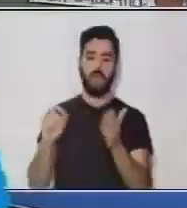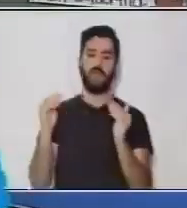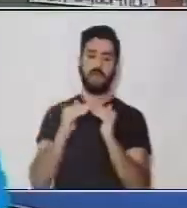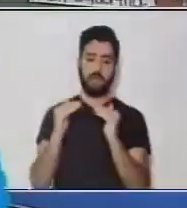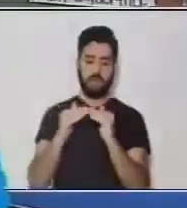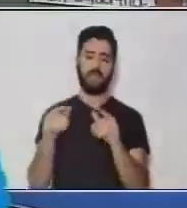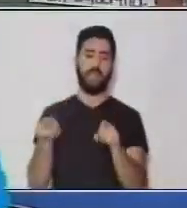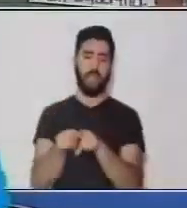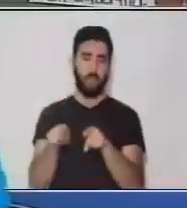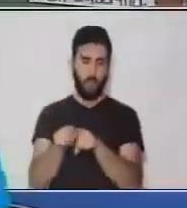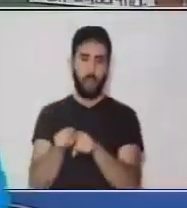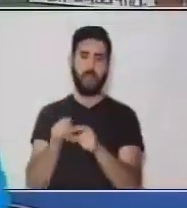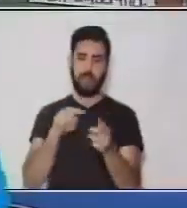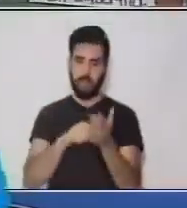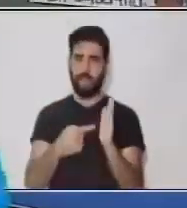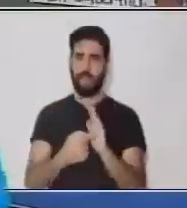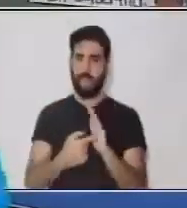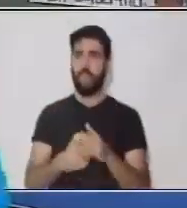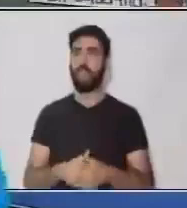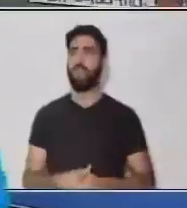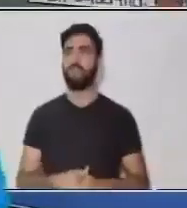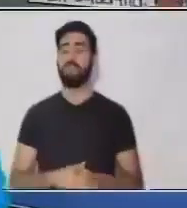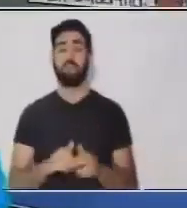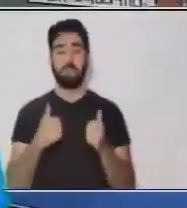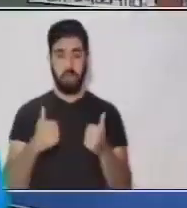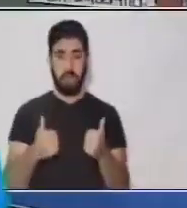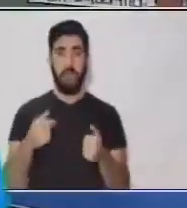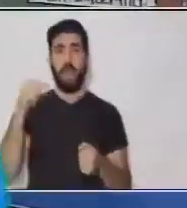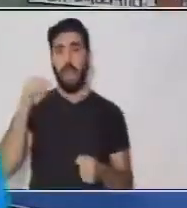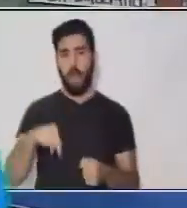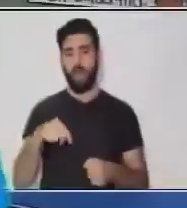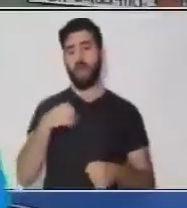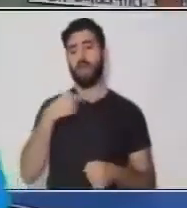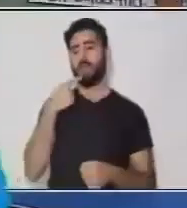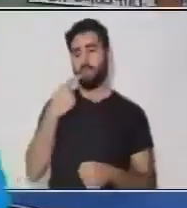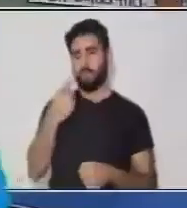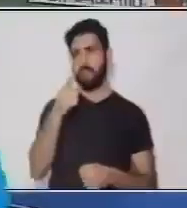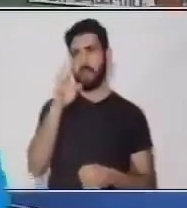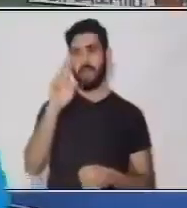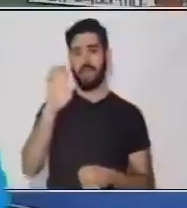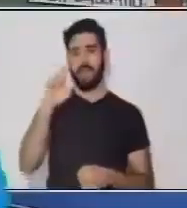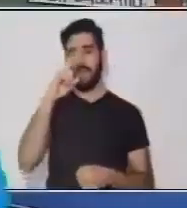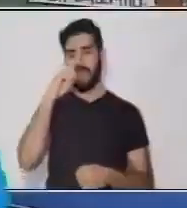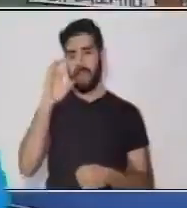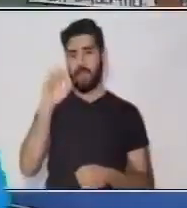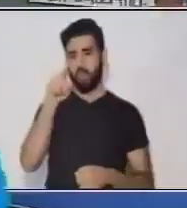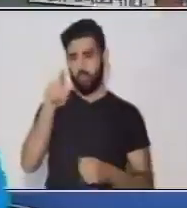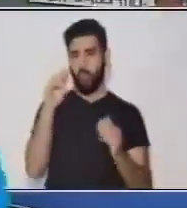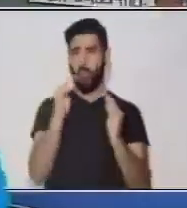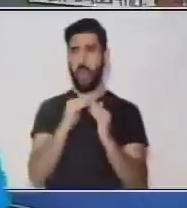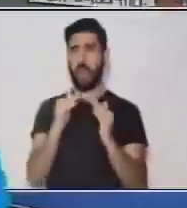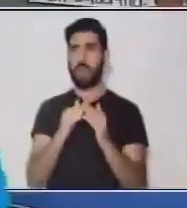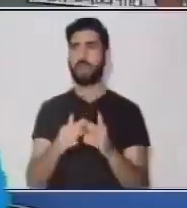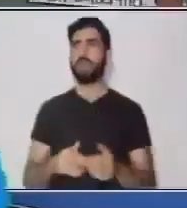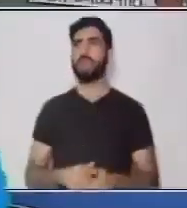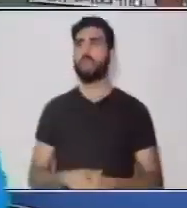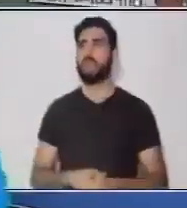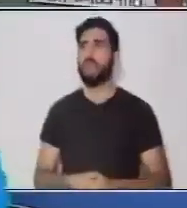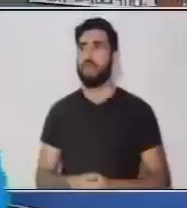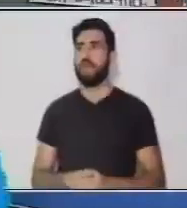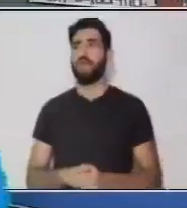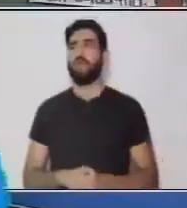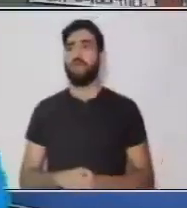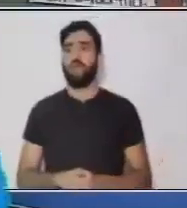signifiquen lo mismo... Muy bien... Ahora... Te voy a lanzar un reto... En tu casa... Como ya